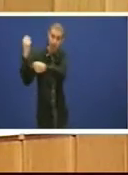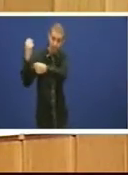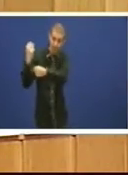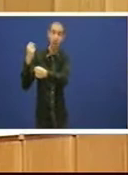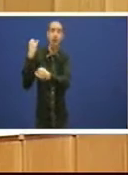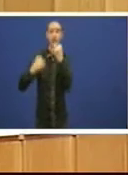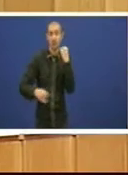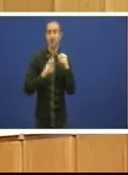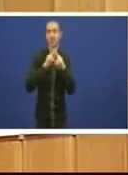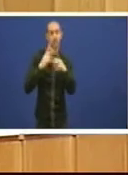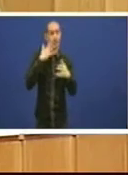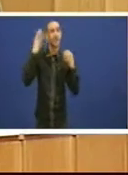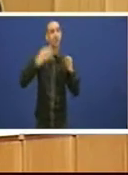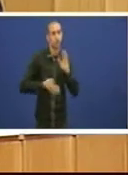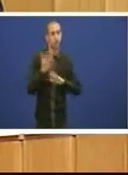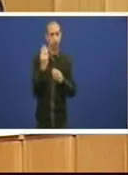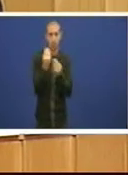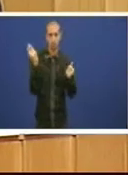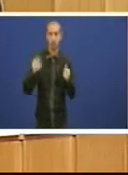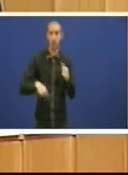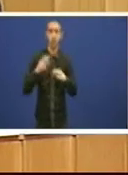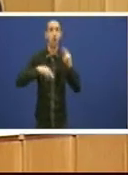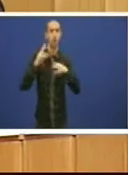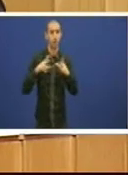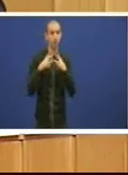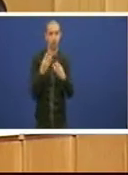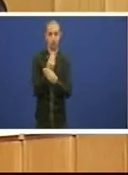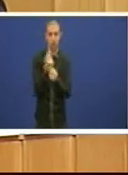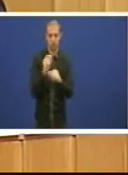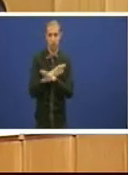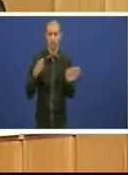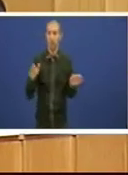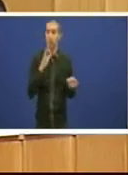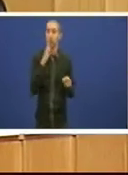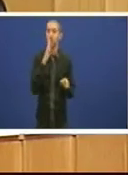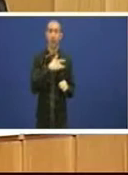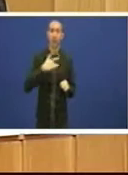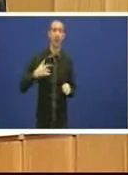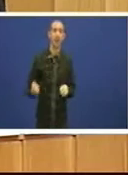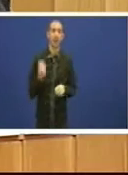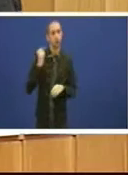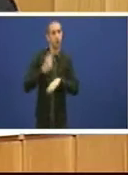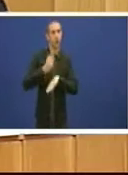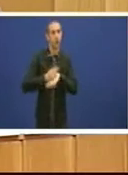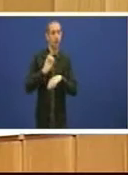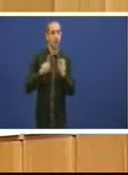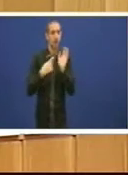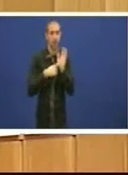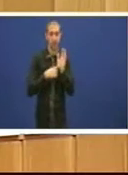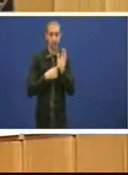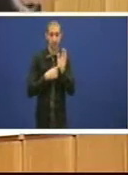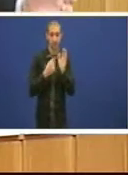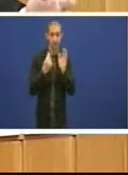continuidade da obra social. Por unha razón, as caixas da forro teñen a obriga legal de dedicar os seus